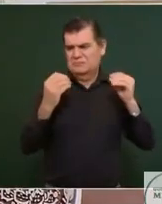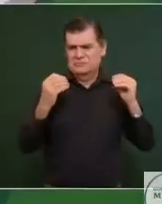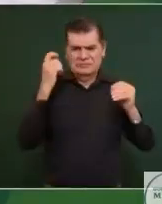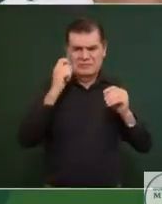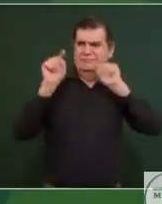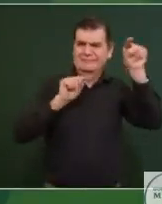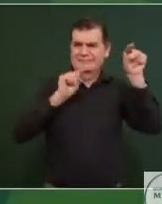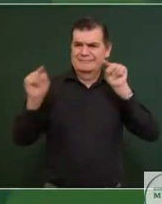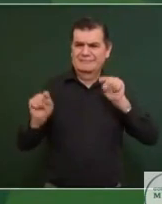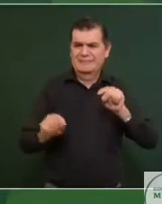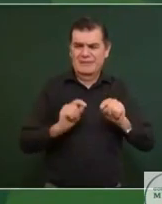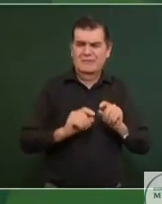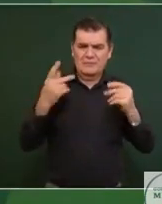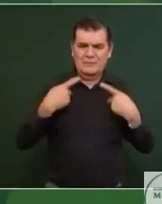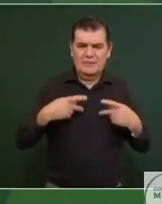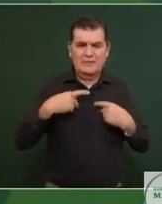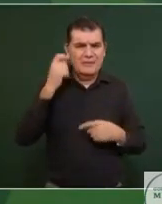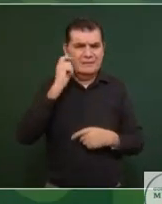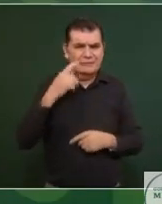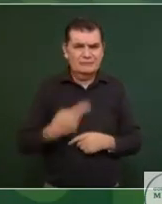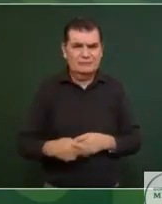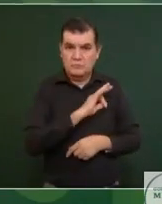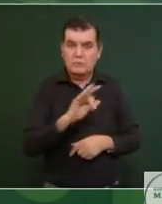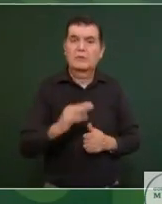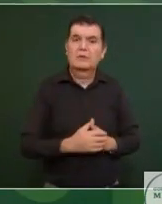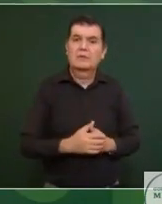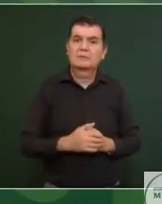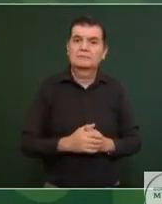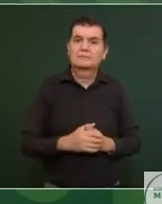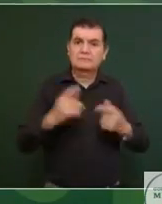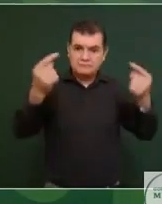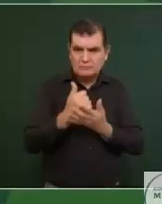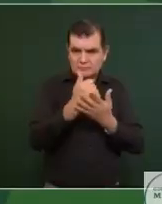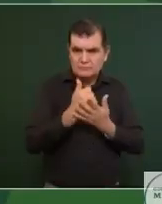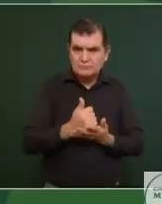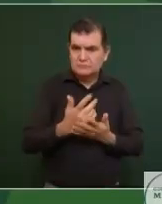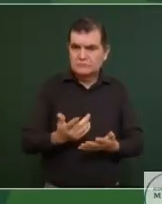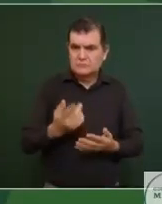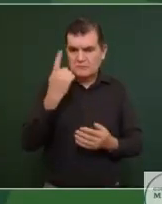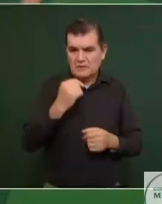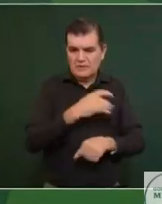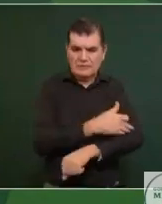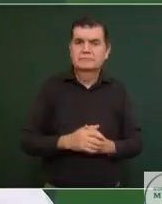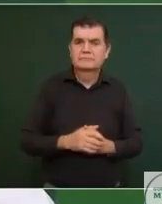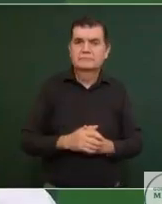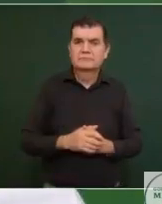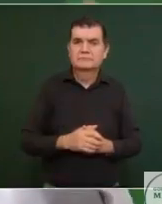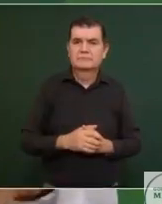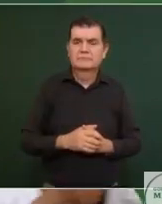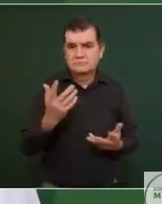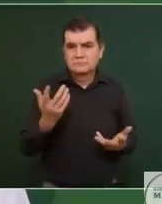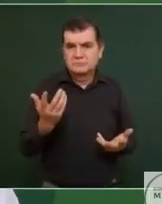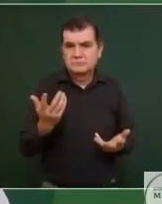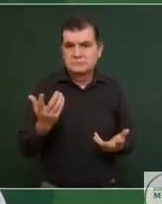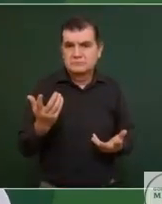hay gente de Guerrero. Si pueden venir a ayudar a sus familiares, si